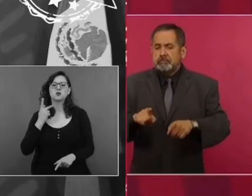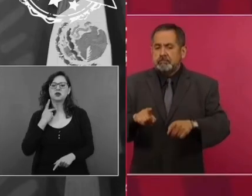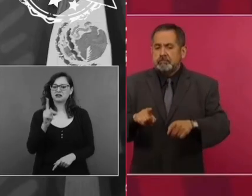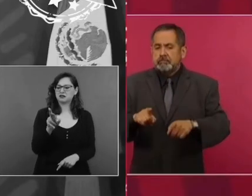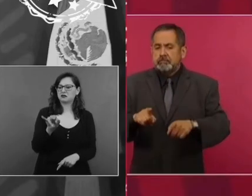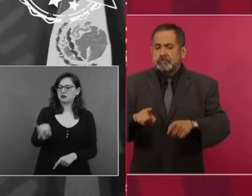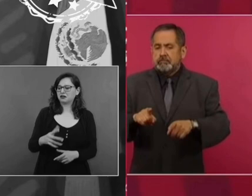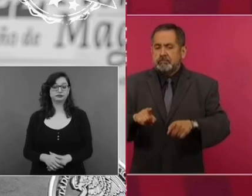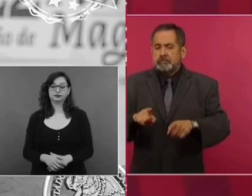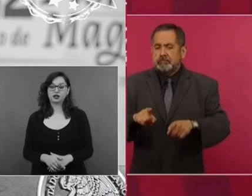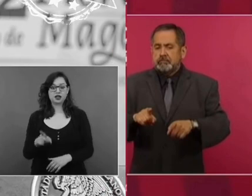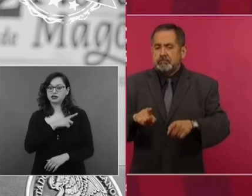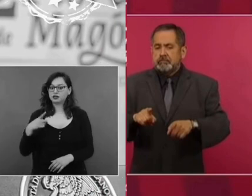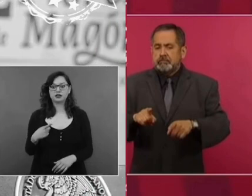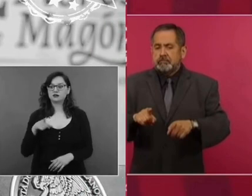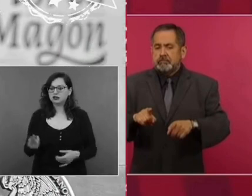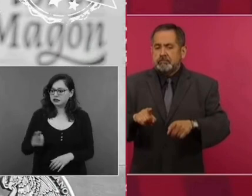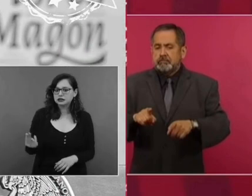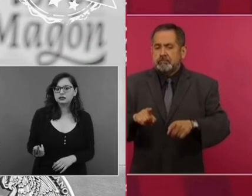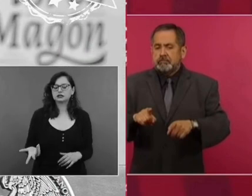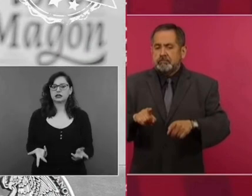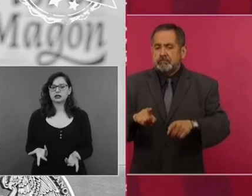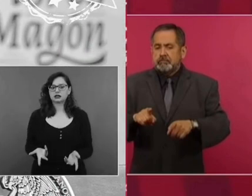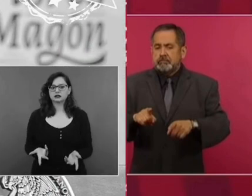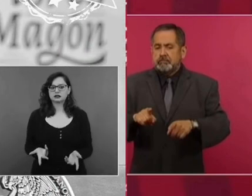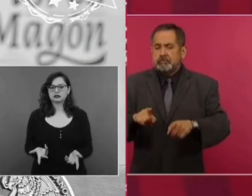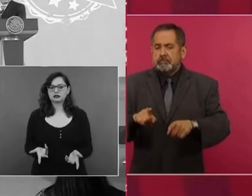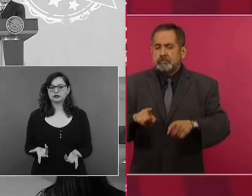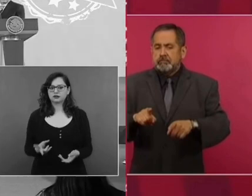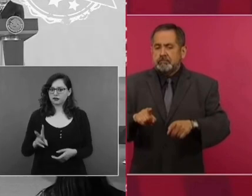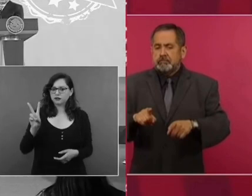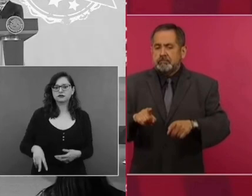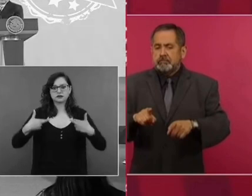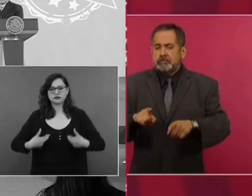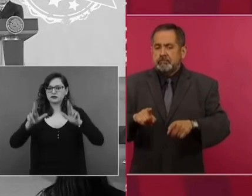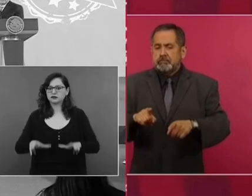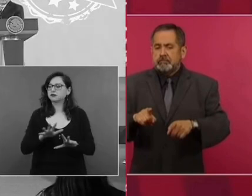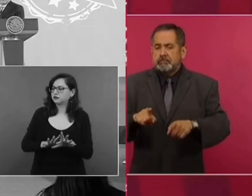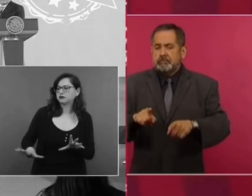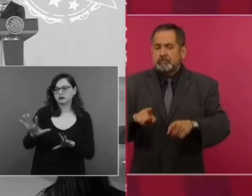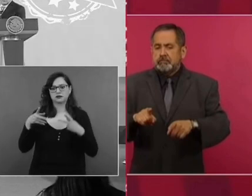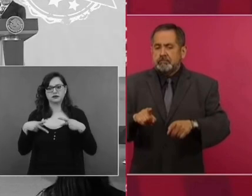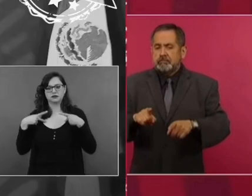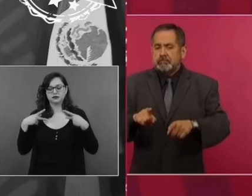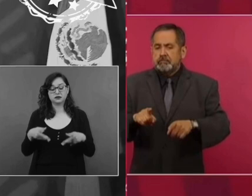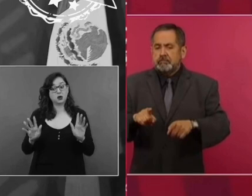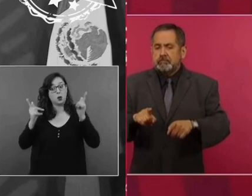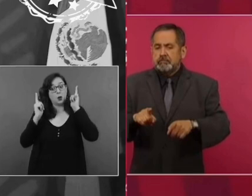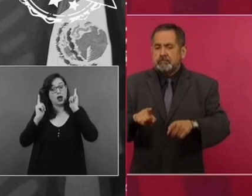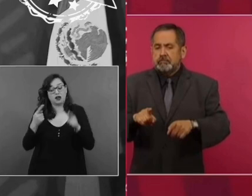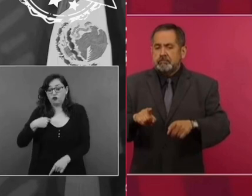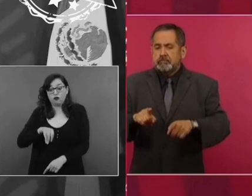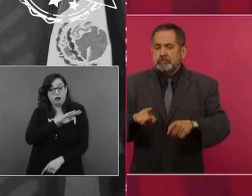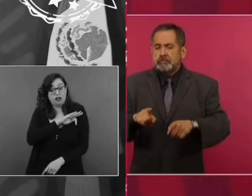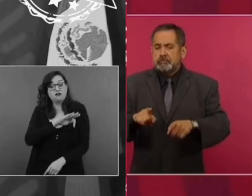rebelen los legisladores y se asuman como auténticos representantes populares. No lo descarto.